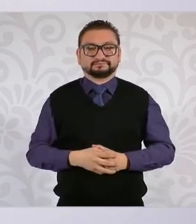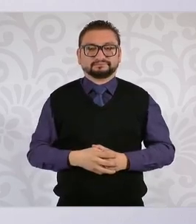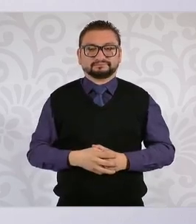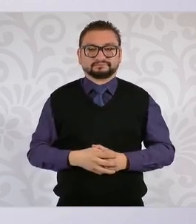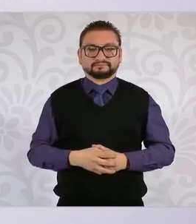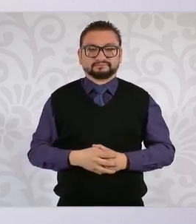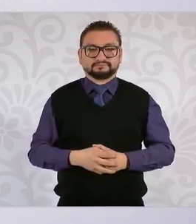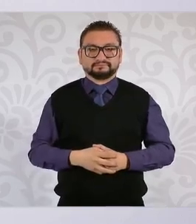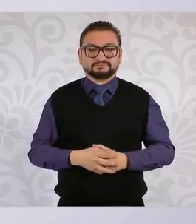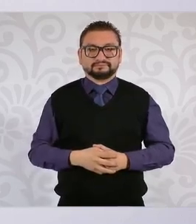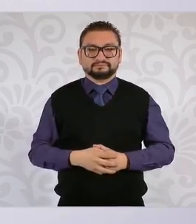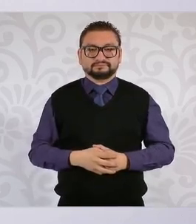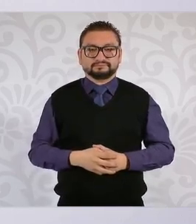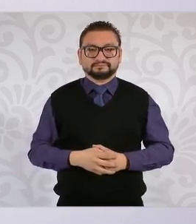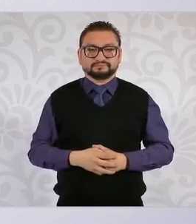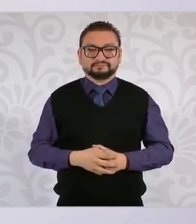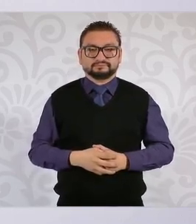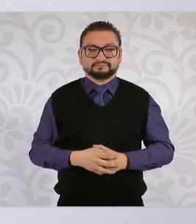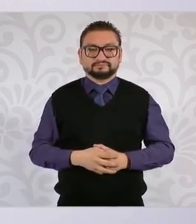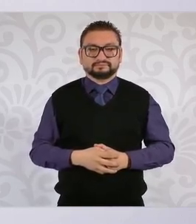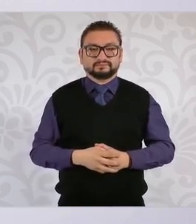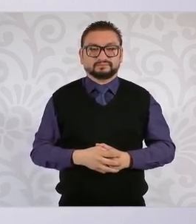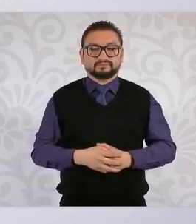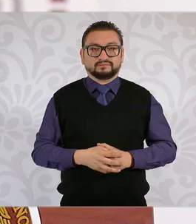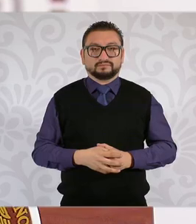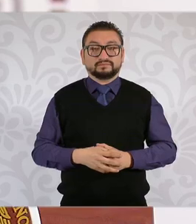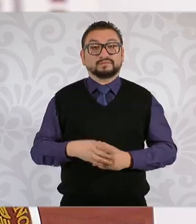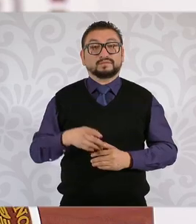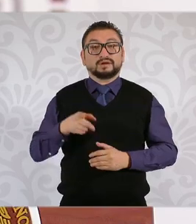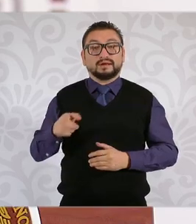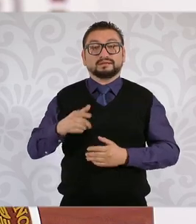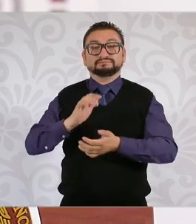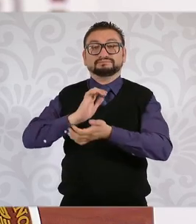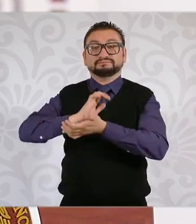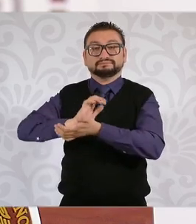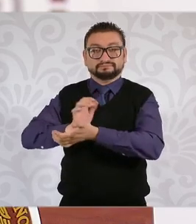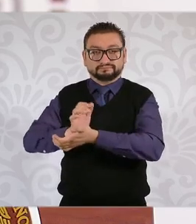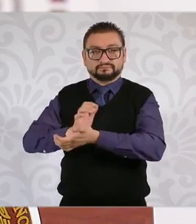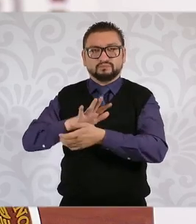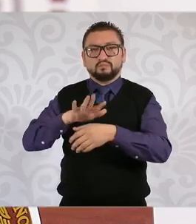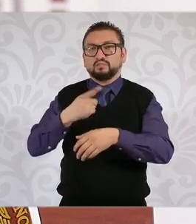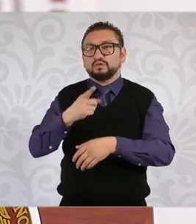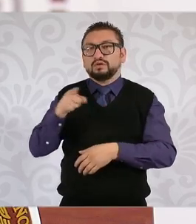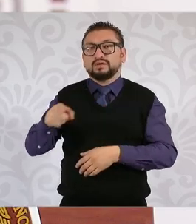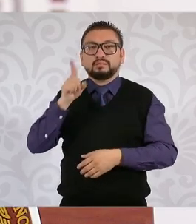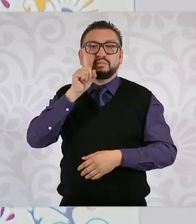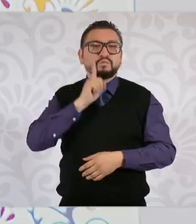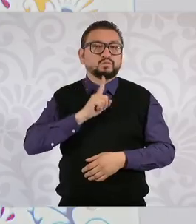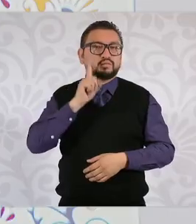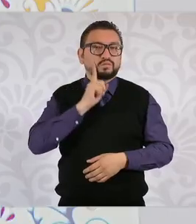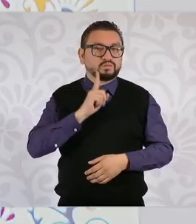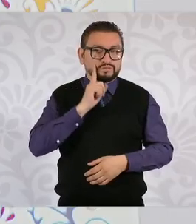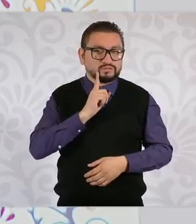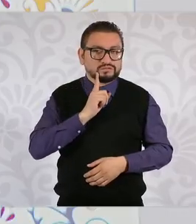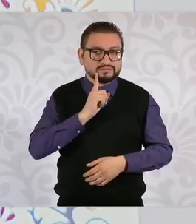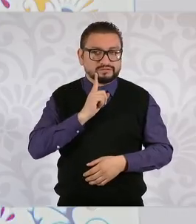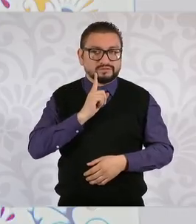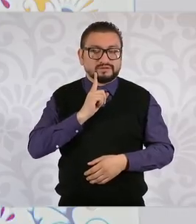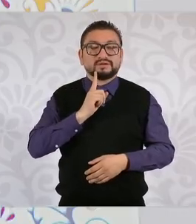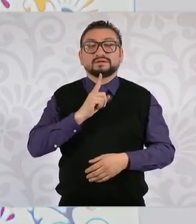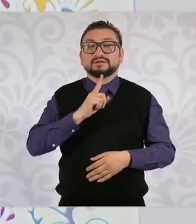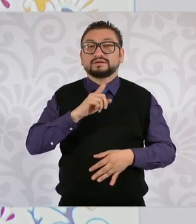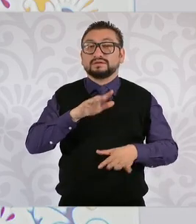tiene que ver con la discriminación por ser mujer que lleva en algunos casos a la